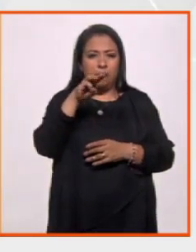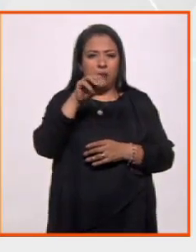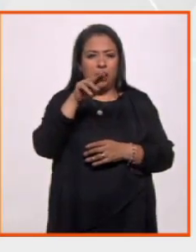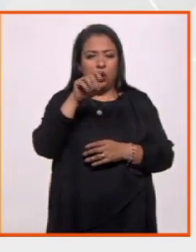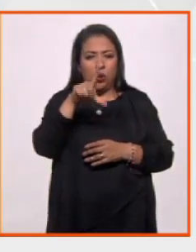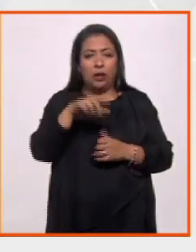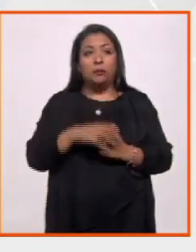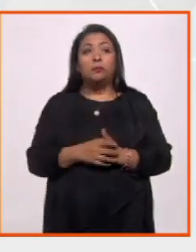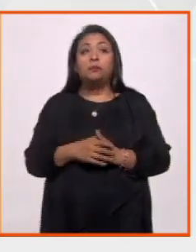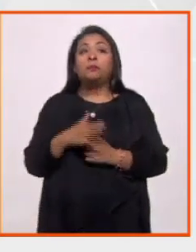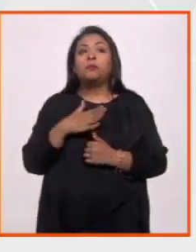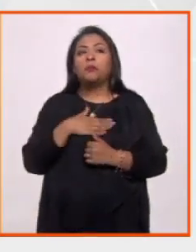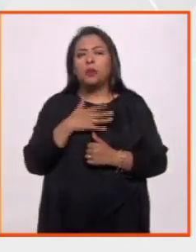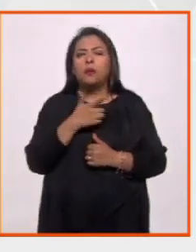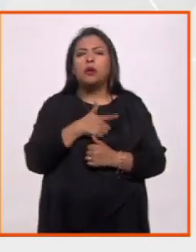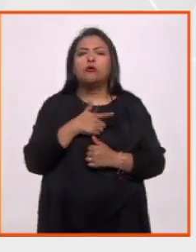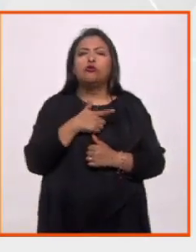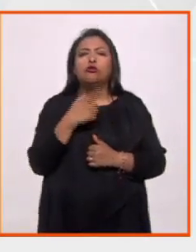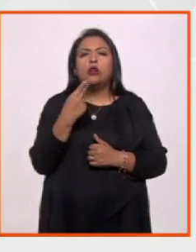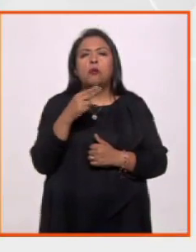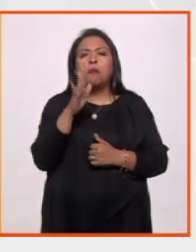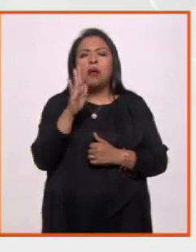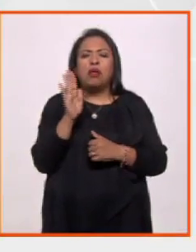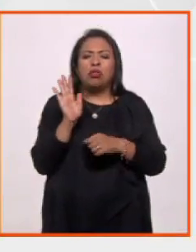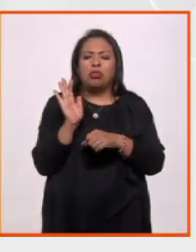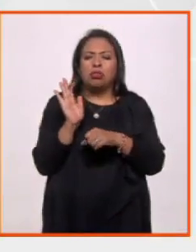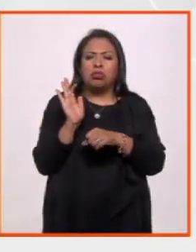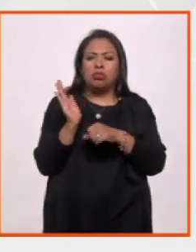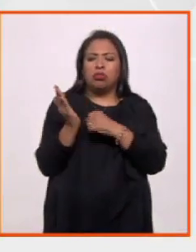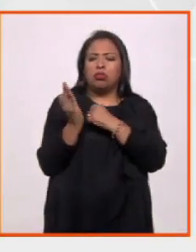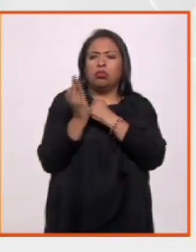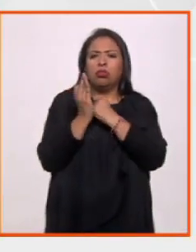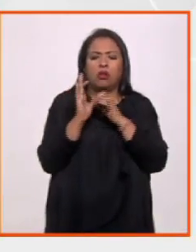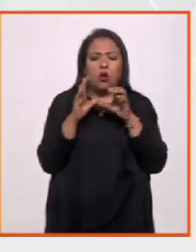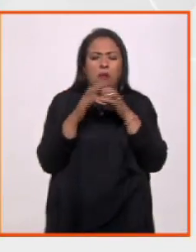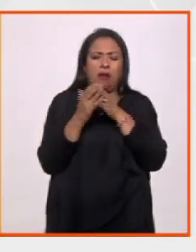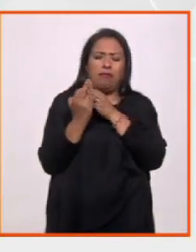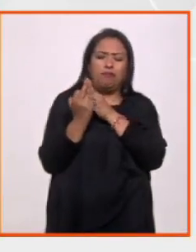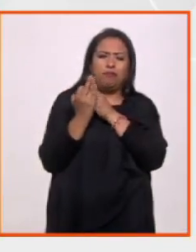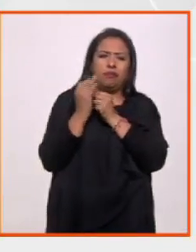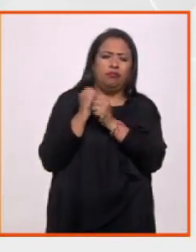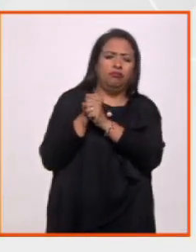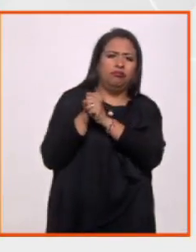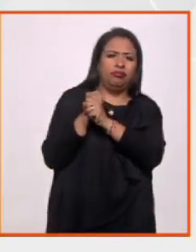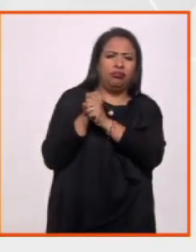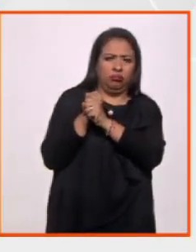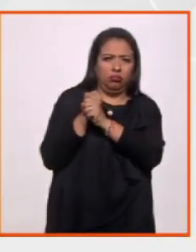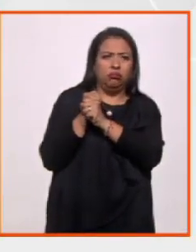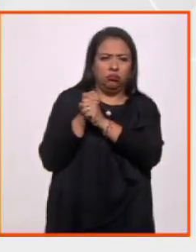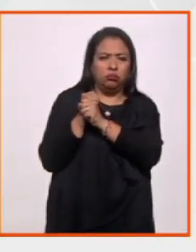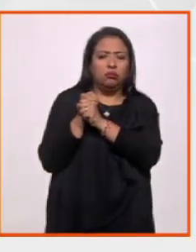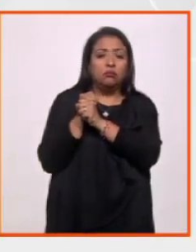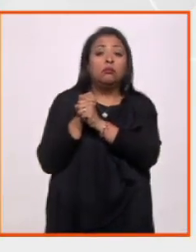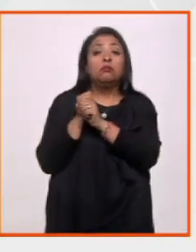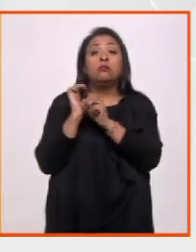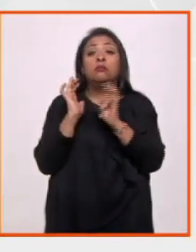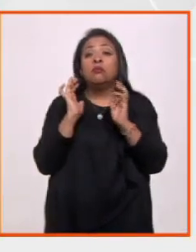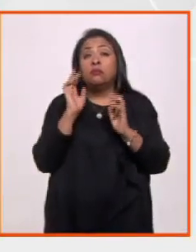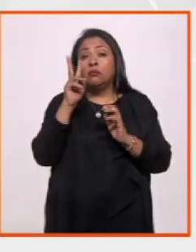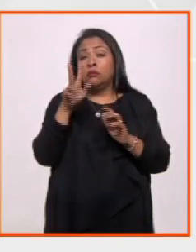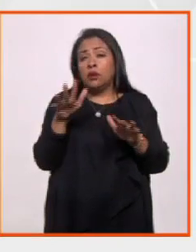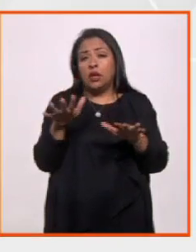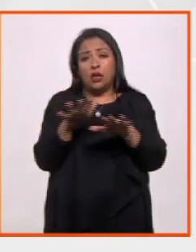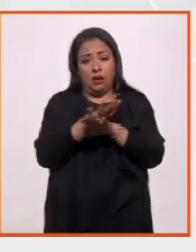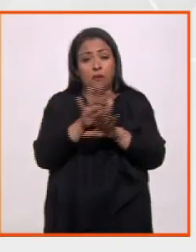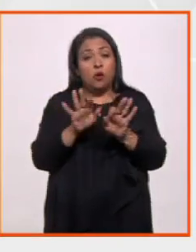Me gusta llamarles como una suerte de coraza colectivo, un encuerpamiento colectivo protector. Pues era un cambio